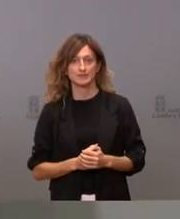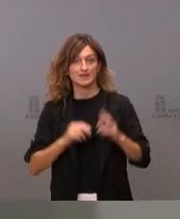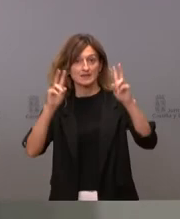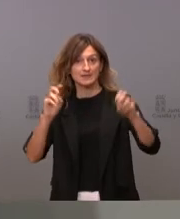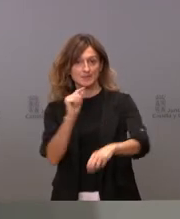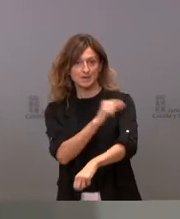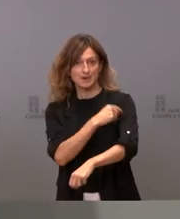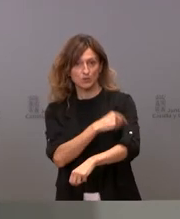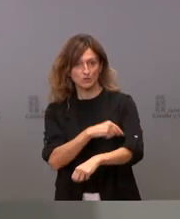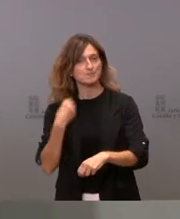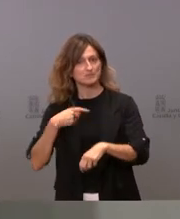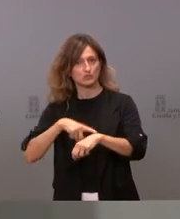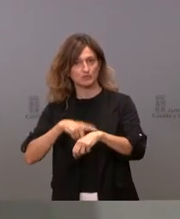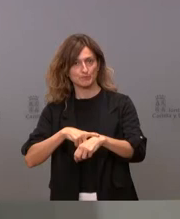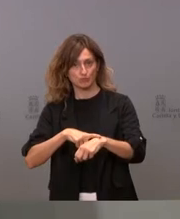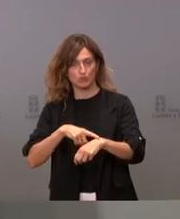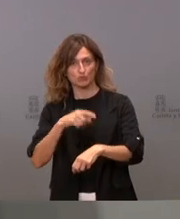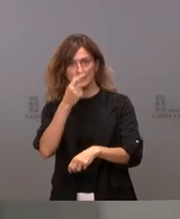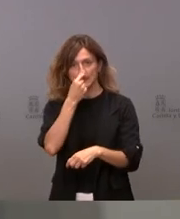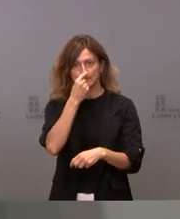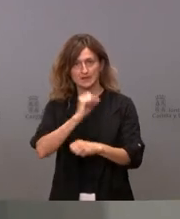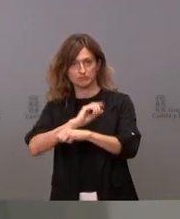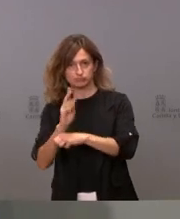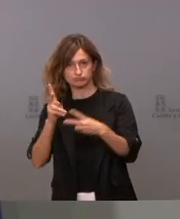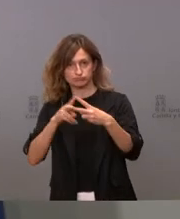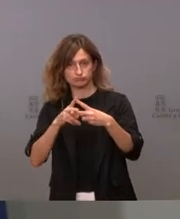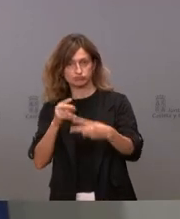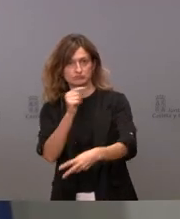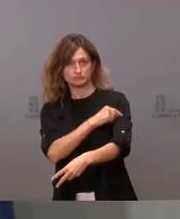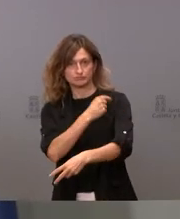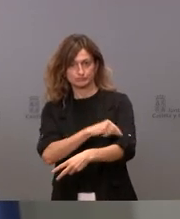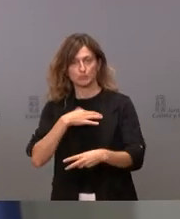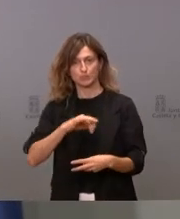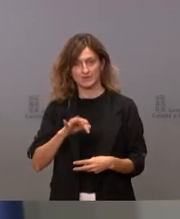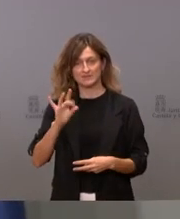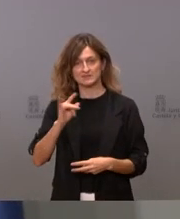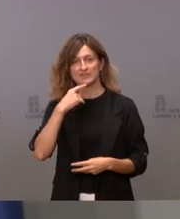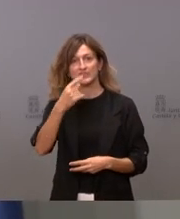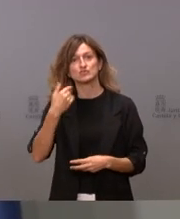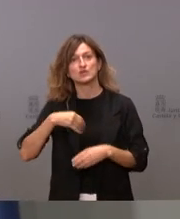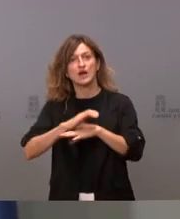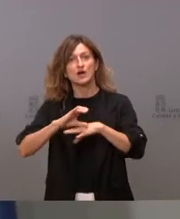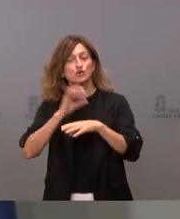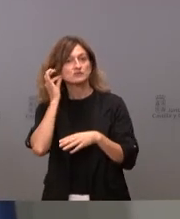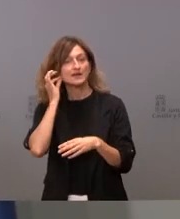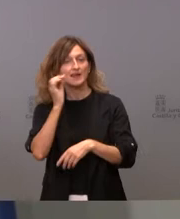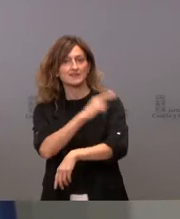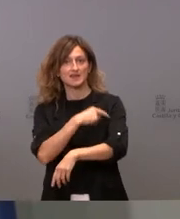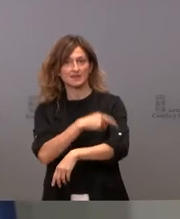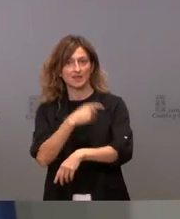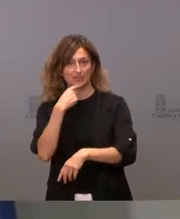vacuna, sí se puede poner de forma conjunta, como yo creo que ya señaló en su momento la consejera de Sanidad.